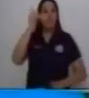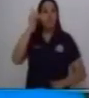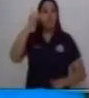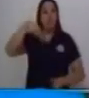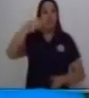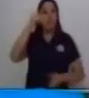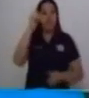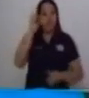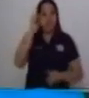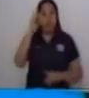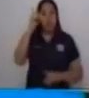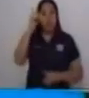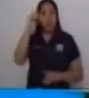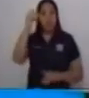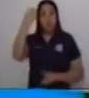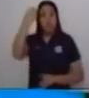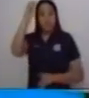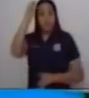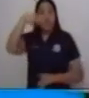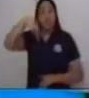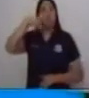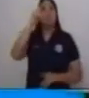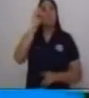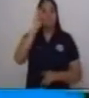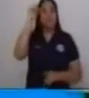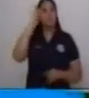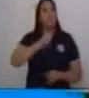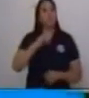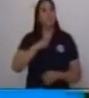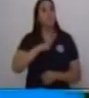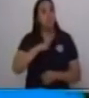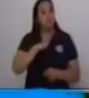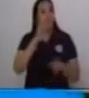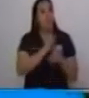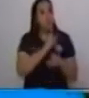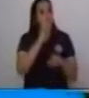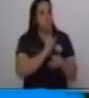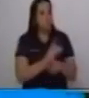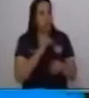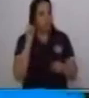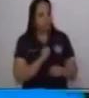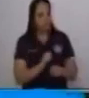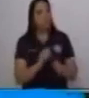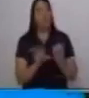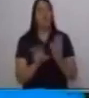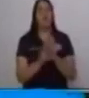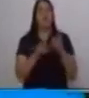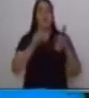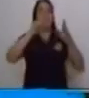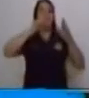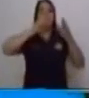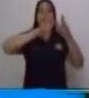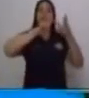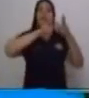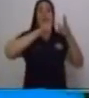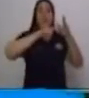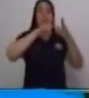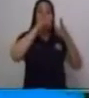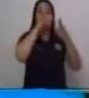Las exclamativas. ¿Qué me expresa una exclamativa? Una emoción, un sentimiento, un miedo.